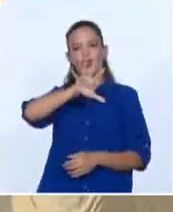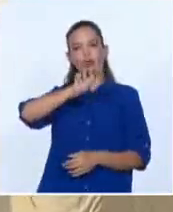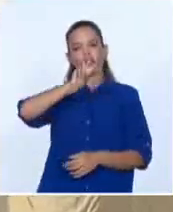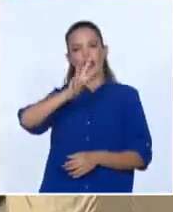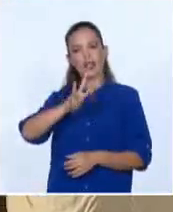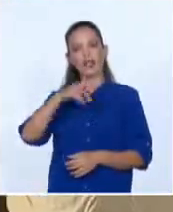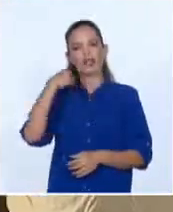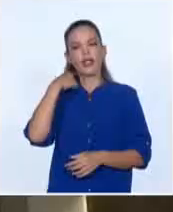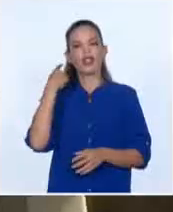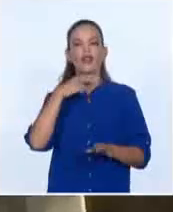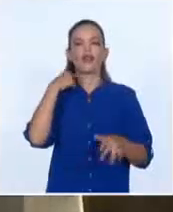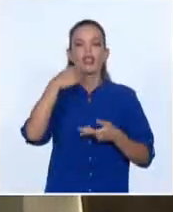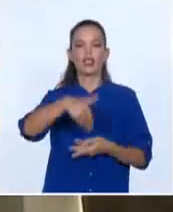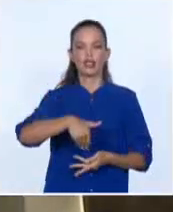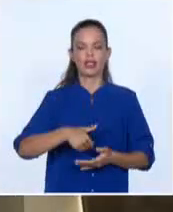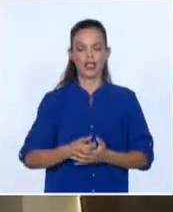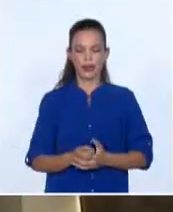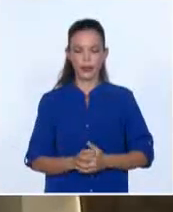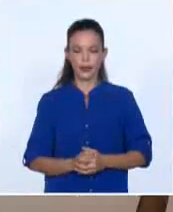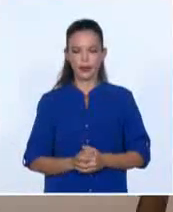Elena Lienz, Canal Cubano de Noticias.